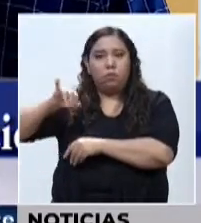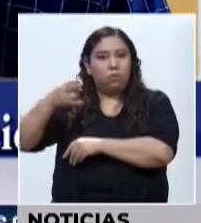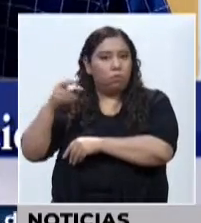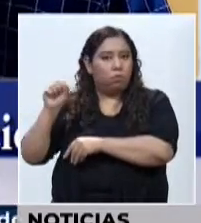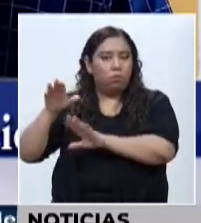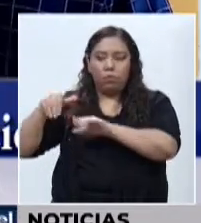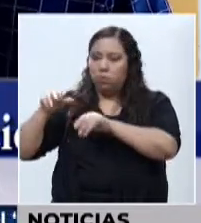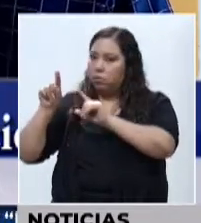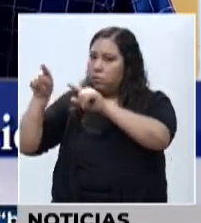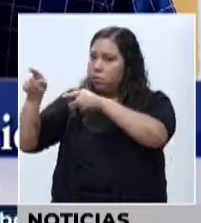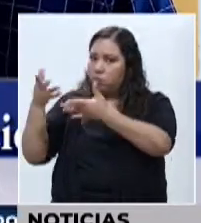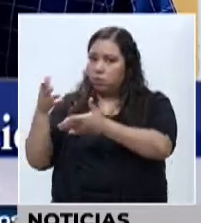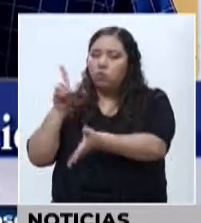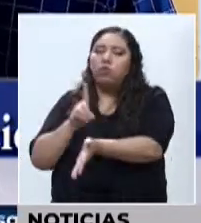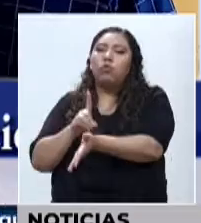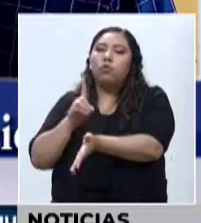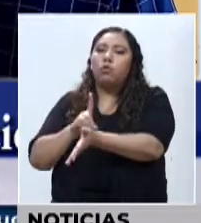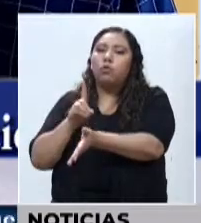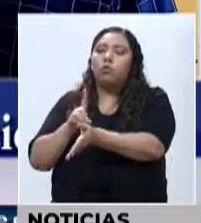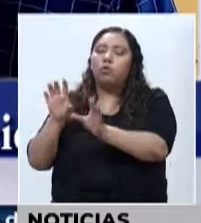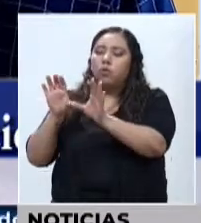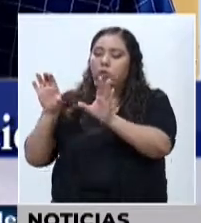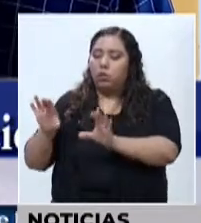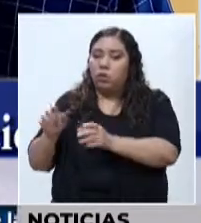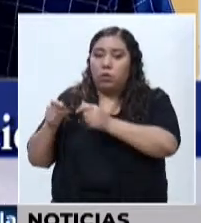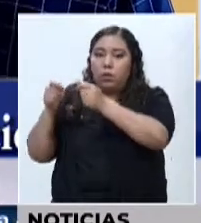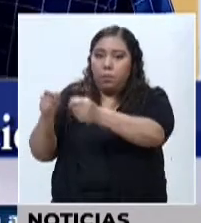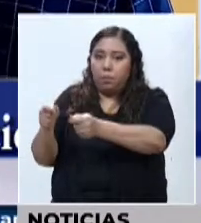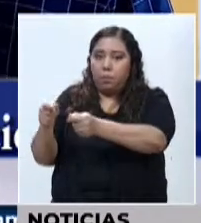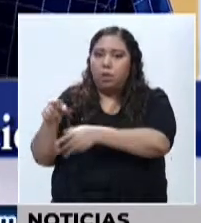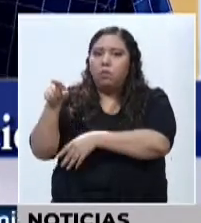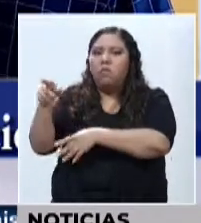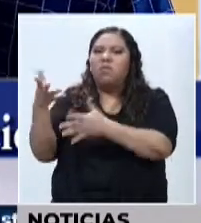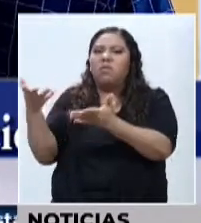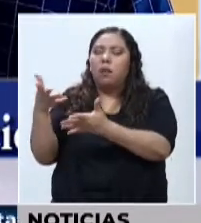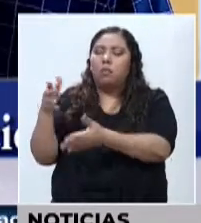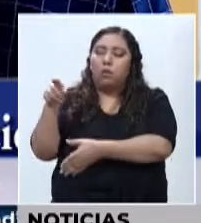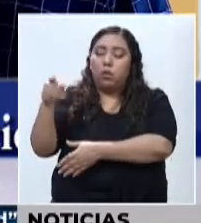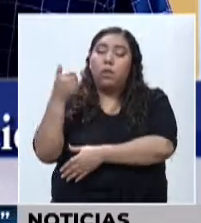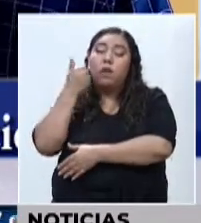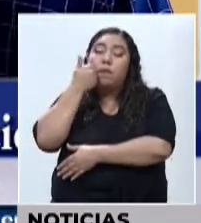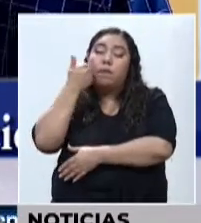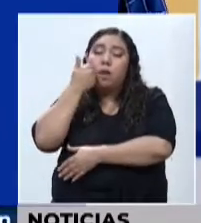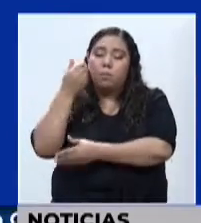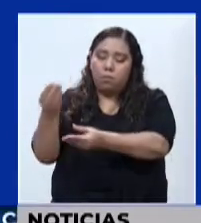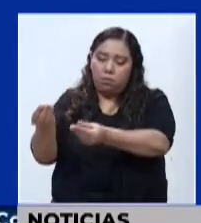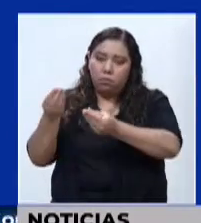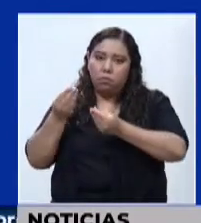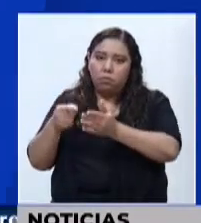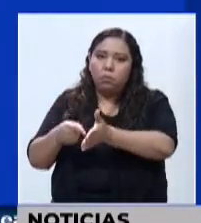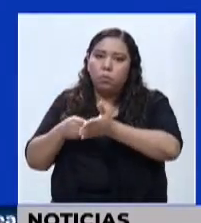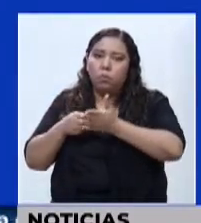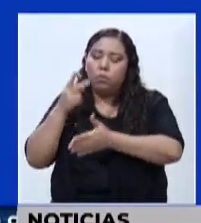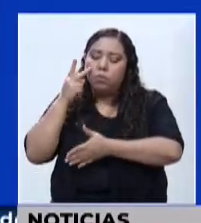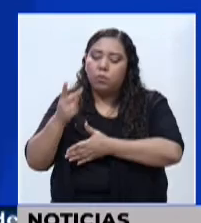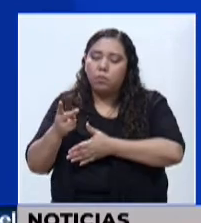ha visto un médico particular, que lleven la constancia médica que ellos le extendieron.